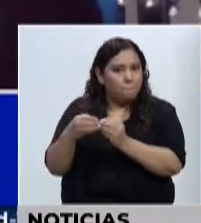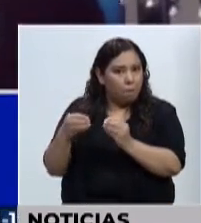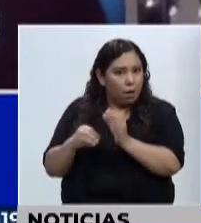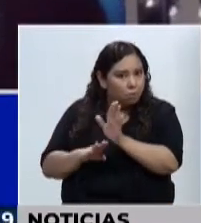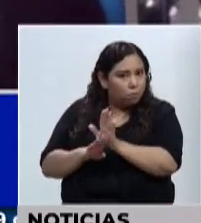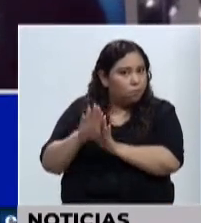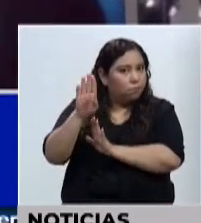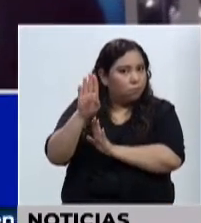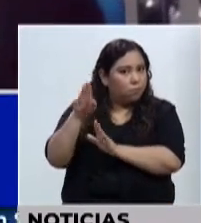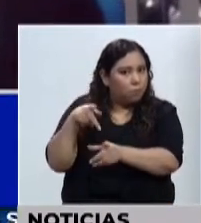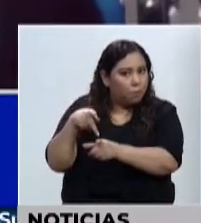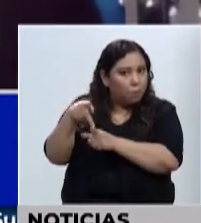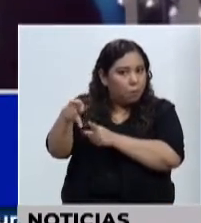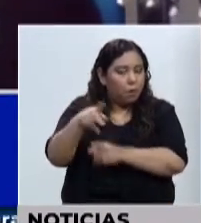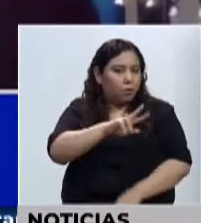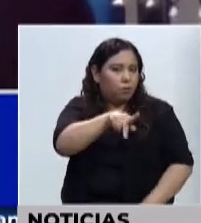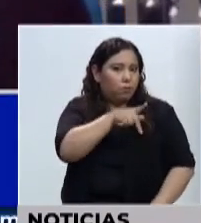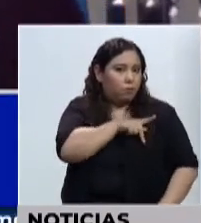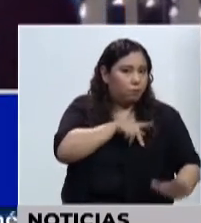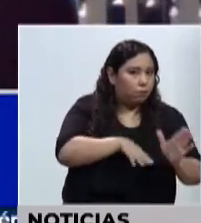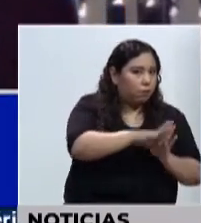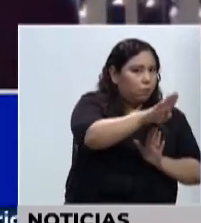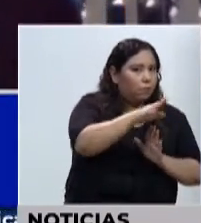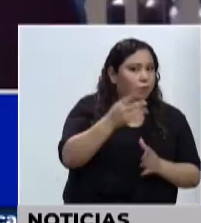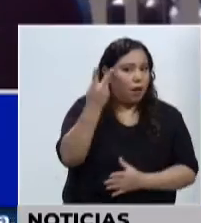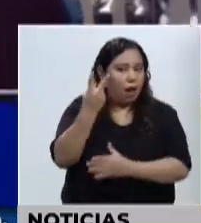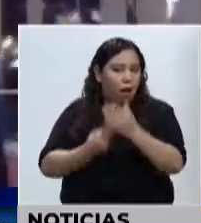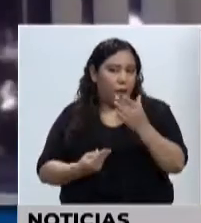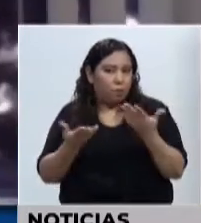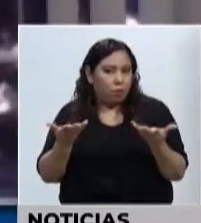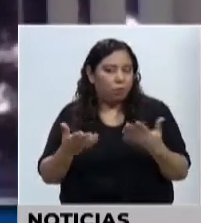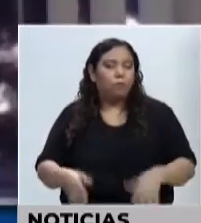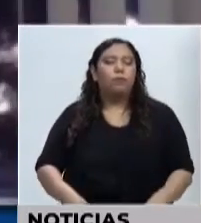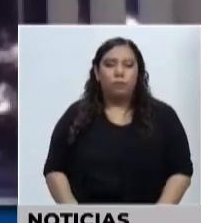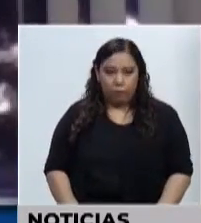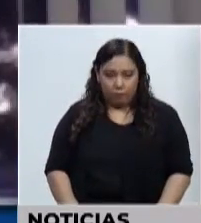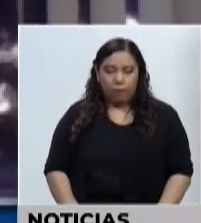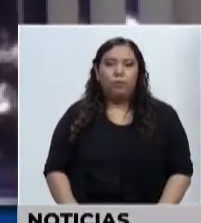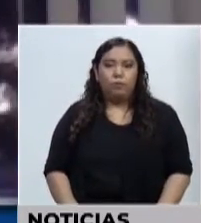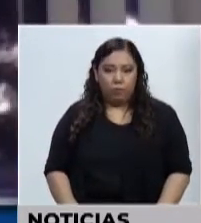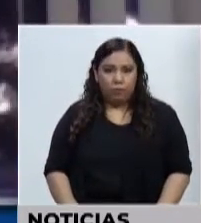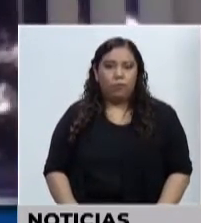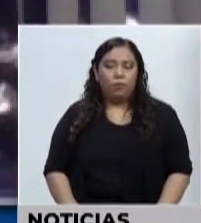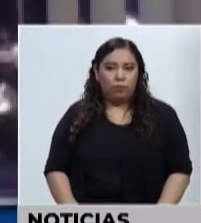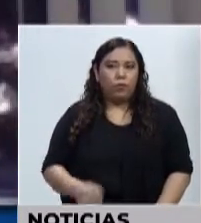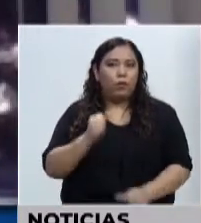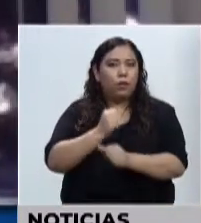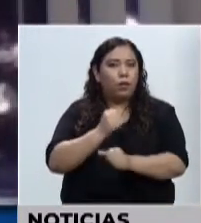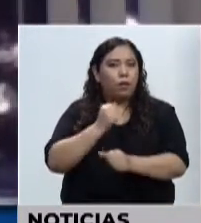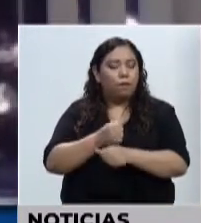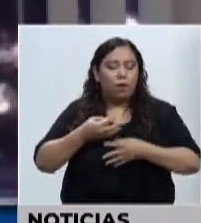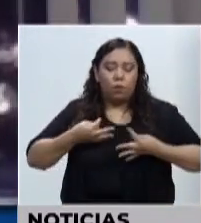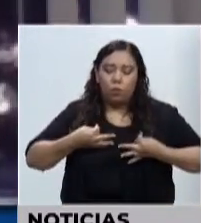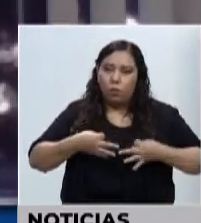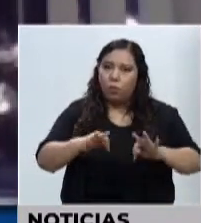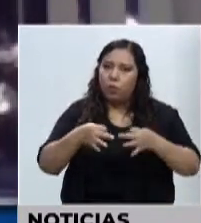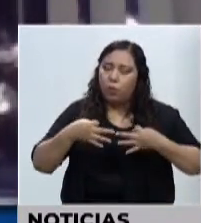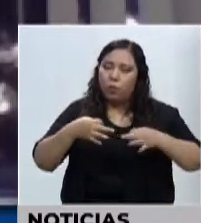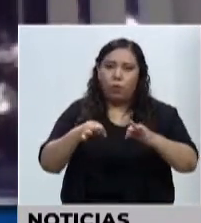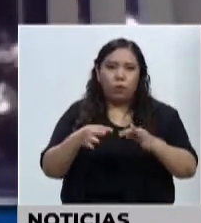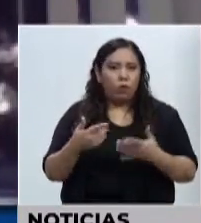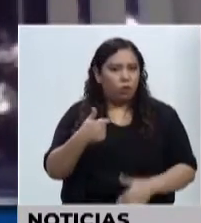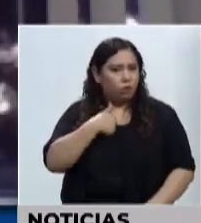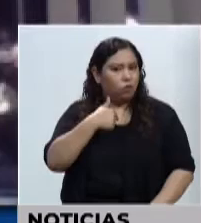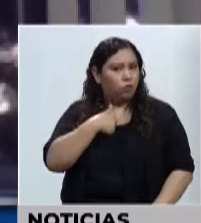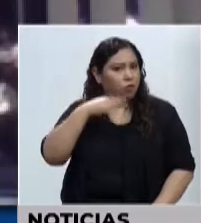con los funcionarios públicos. sido un esfuerzo grande, pero pues yo soy de fe. Así que tengo